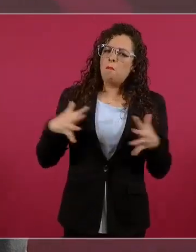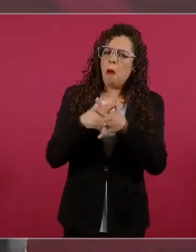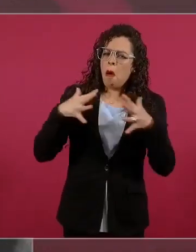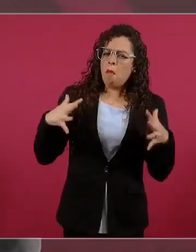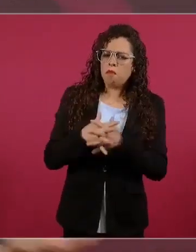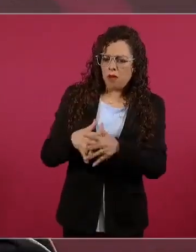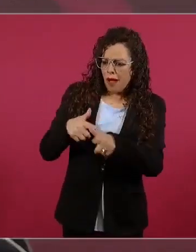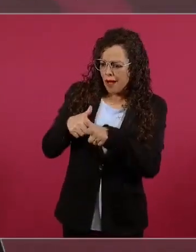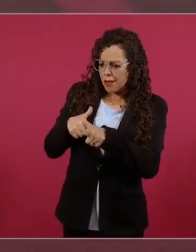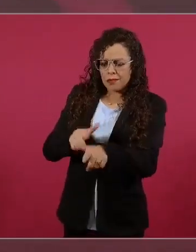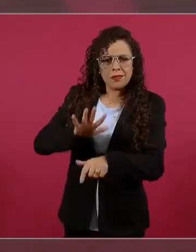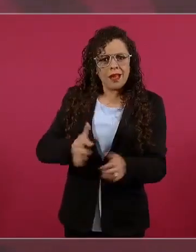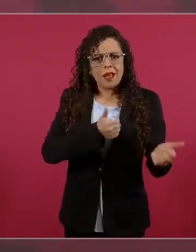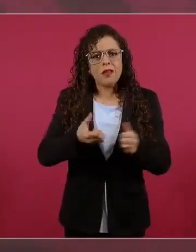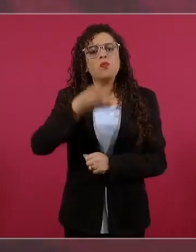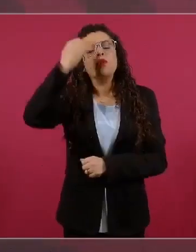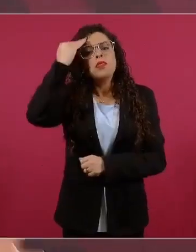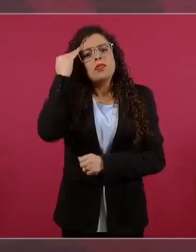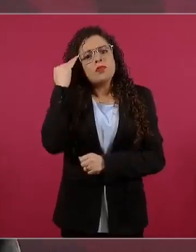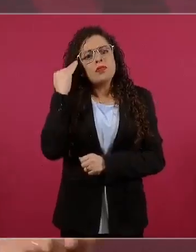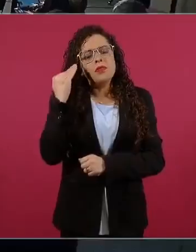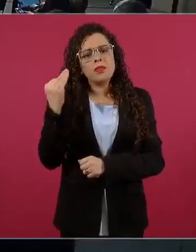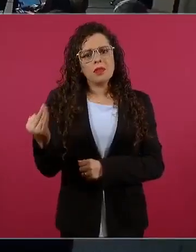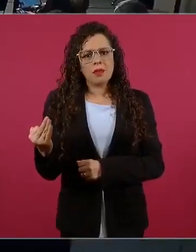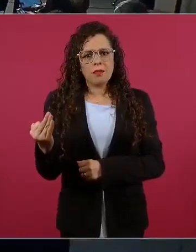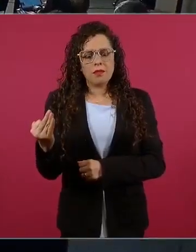No es posible que,